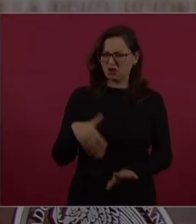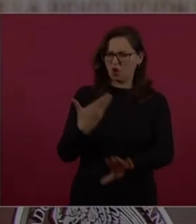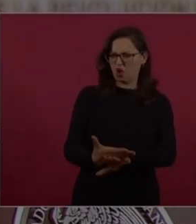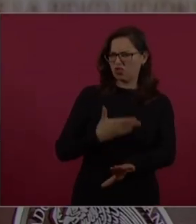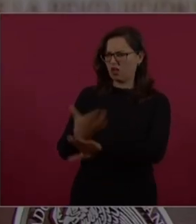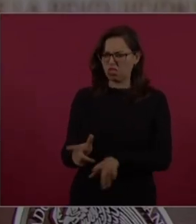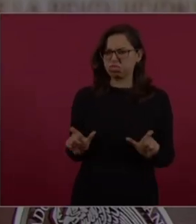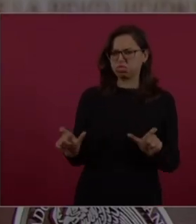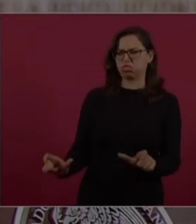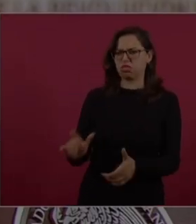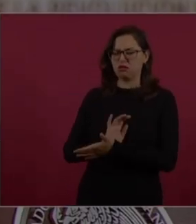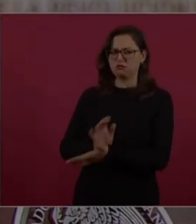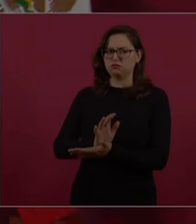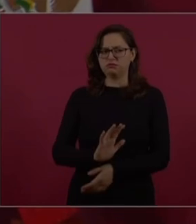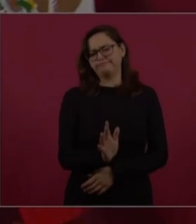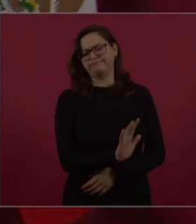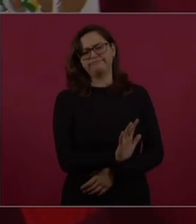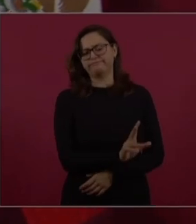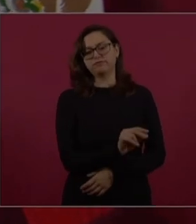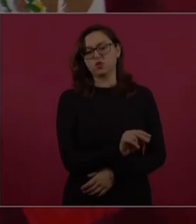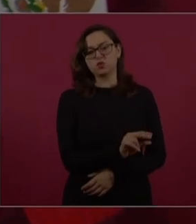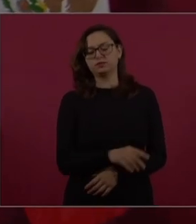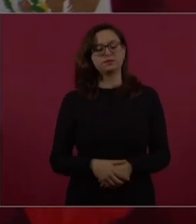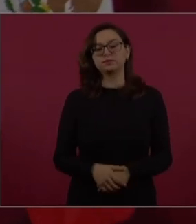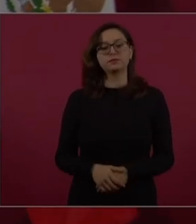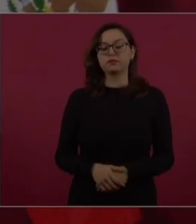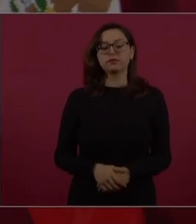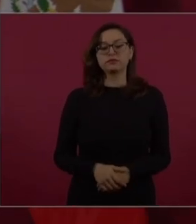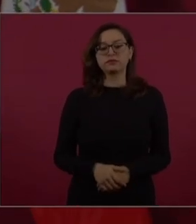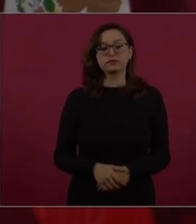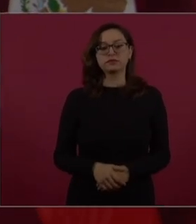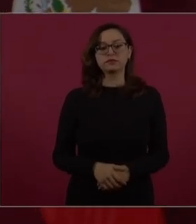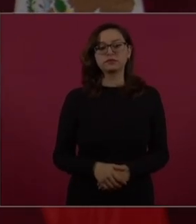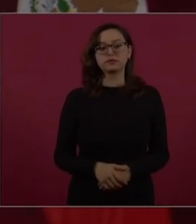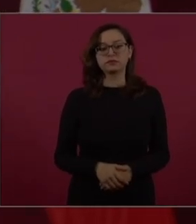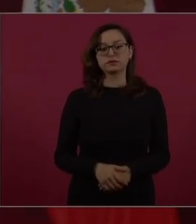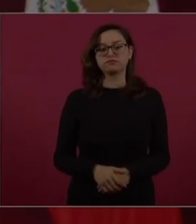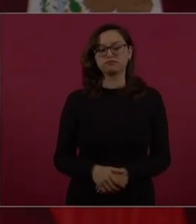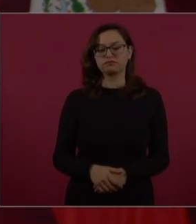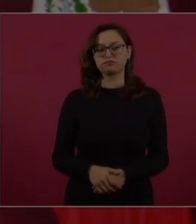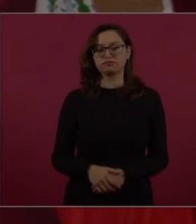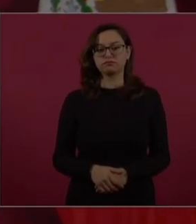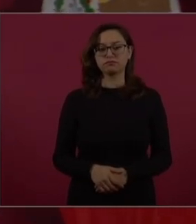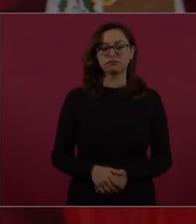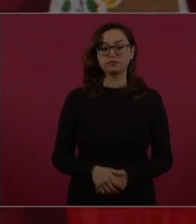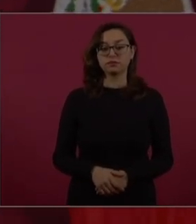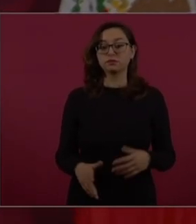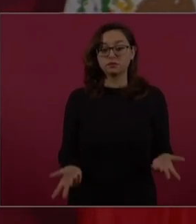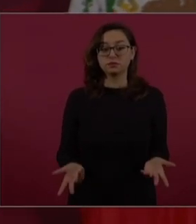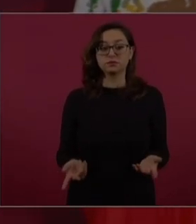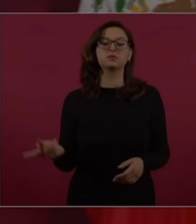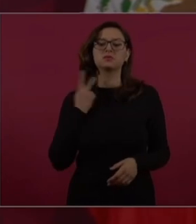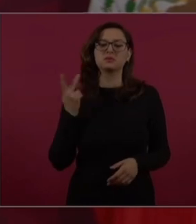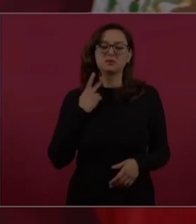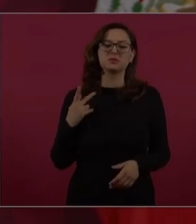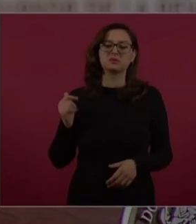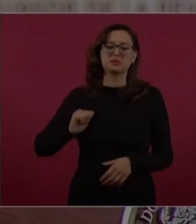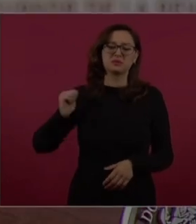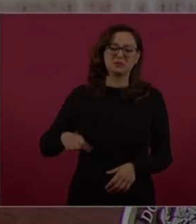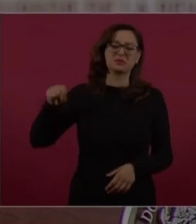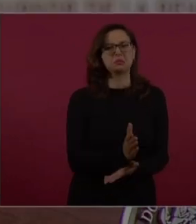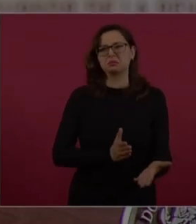discriminación. No estamos de acuerdo con mantener la misma política de siempre,